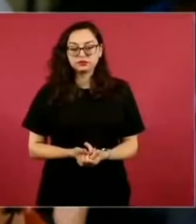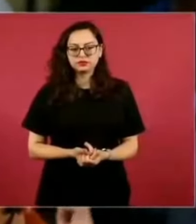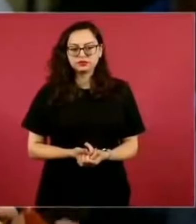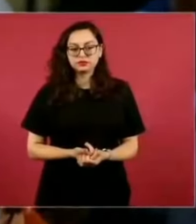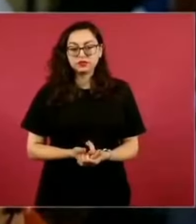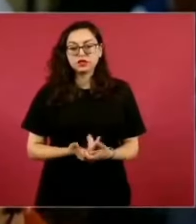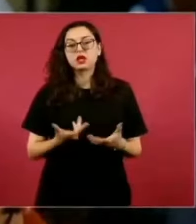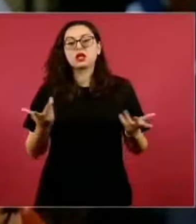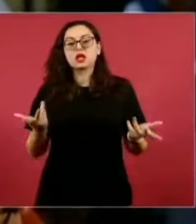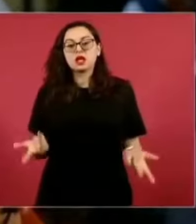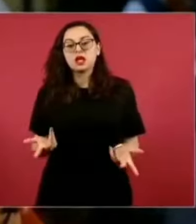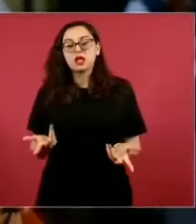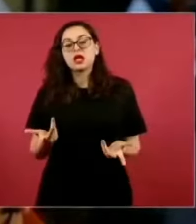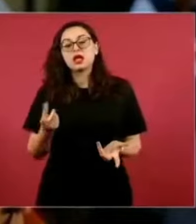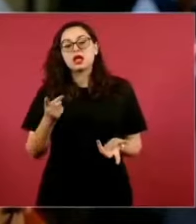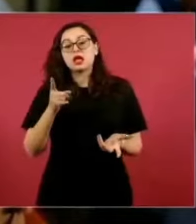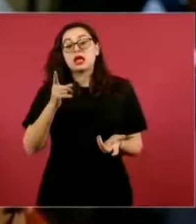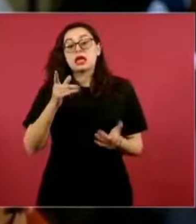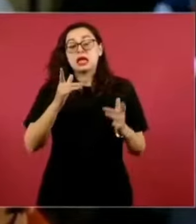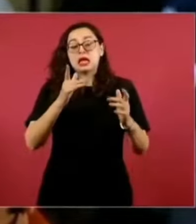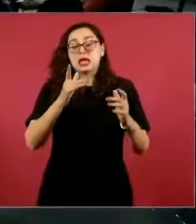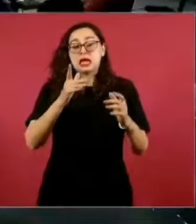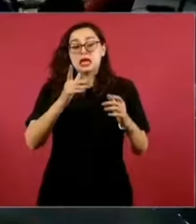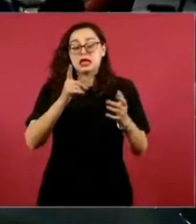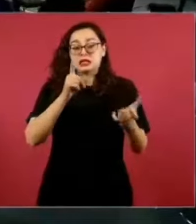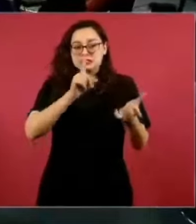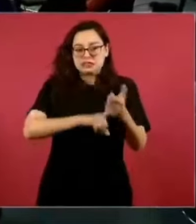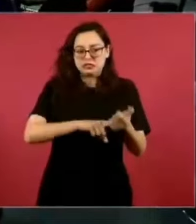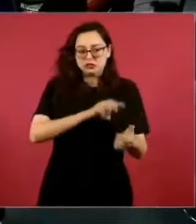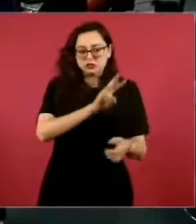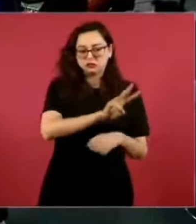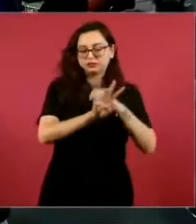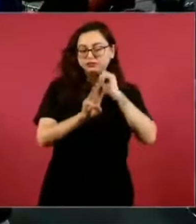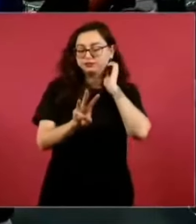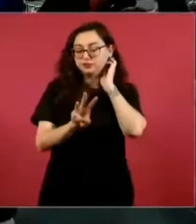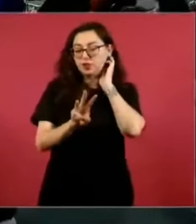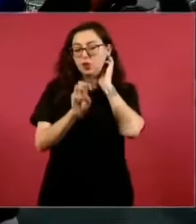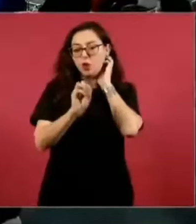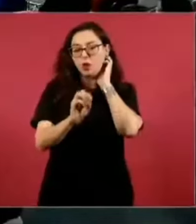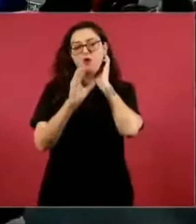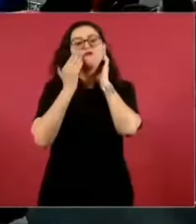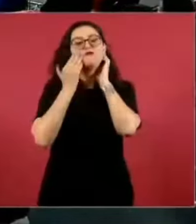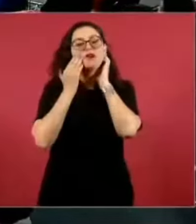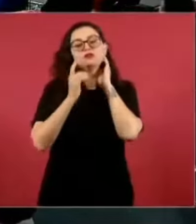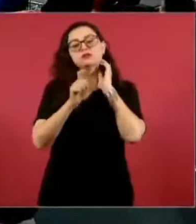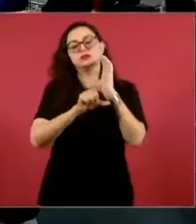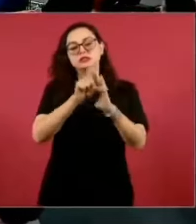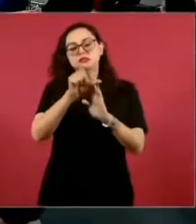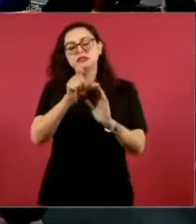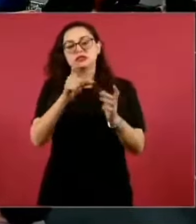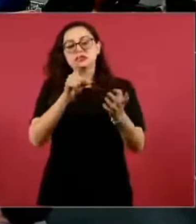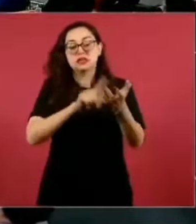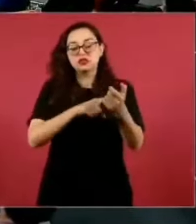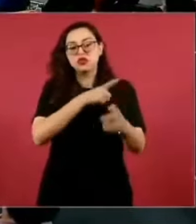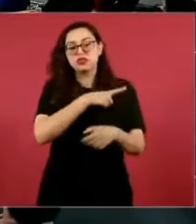identificación oficial. No, no estoy de acuerdo en eso, porque